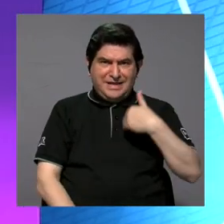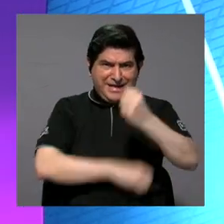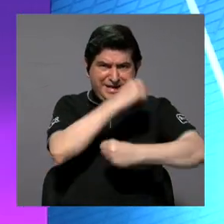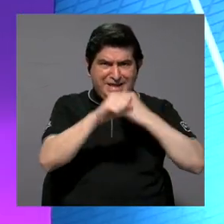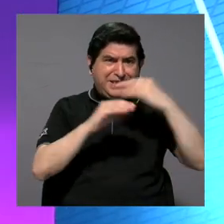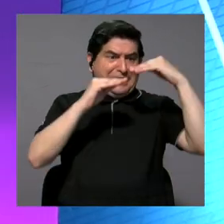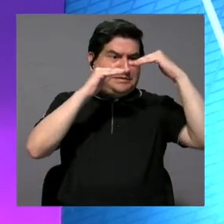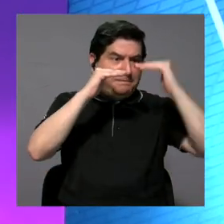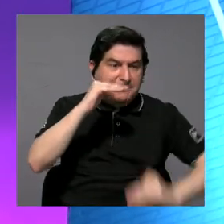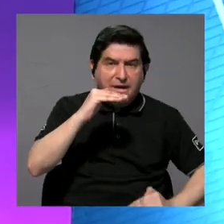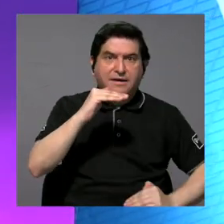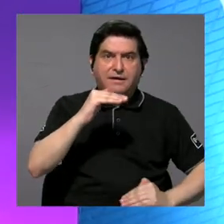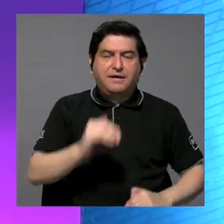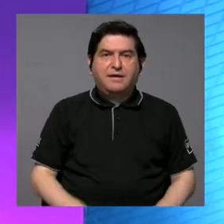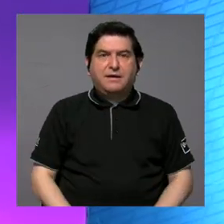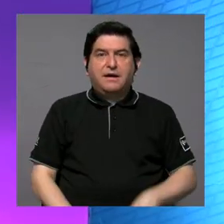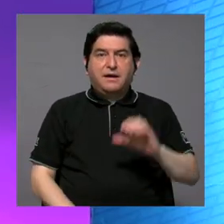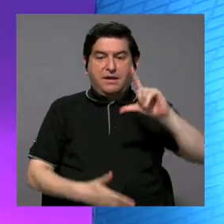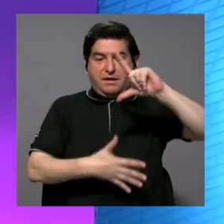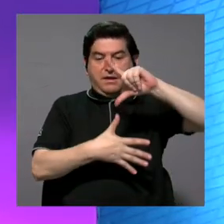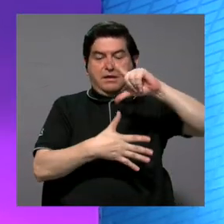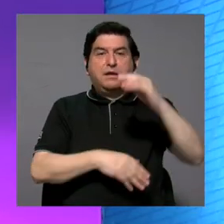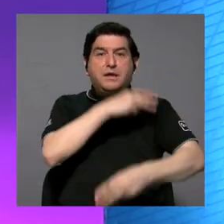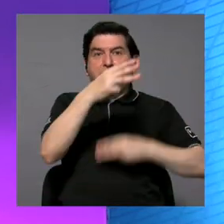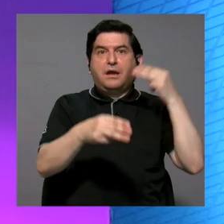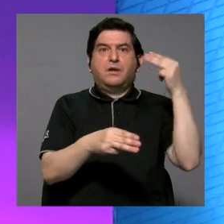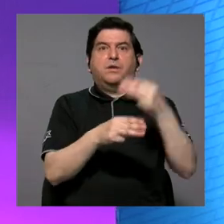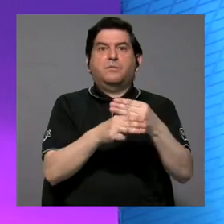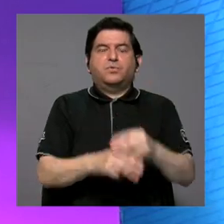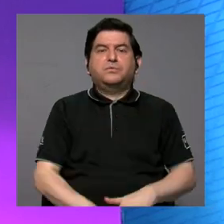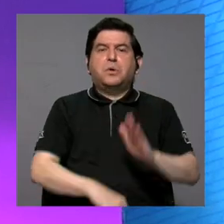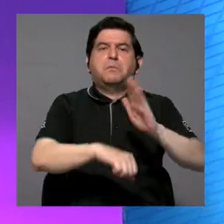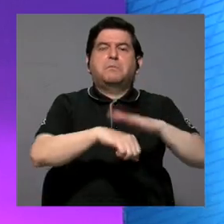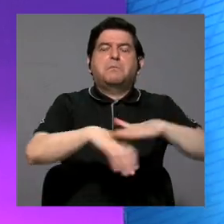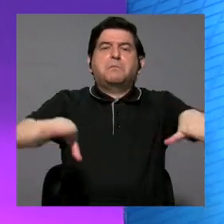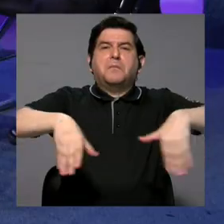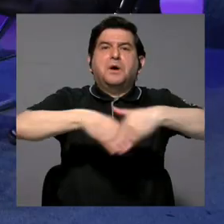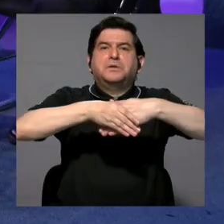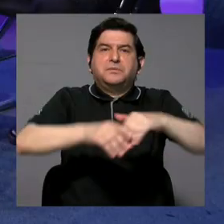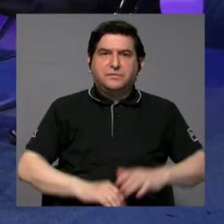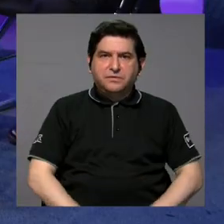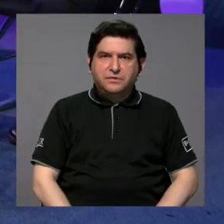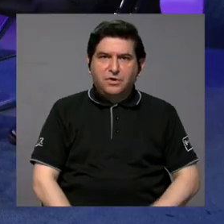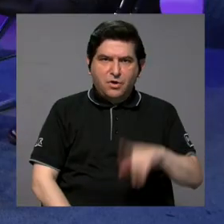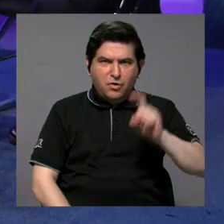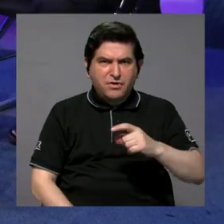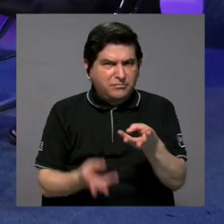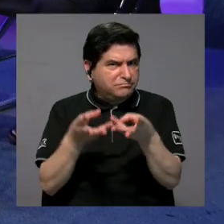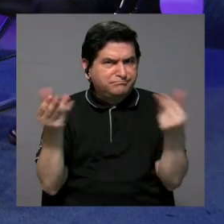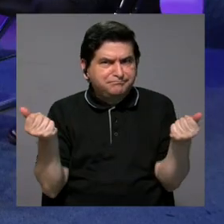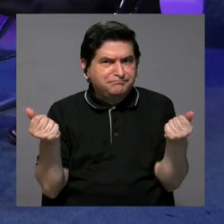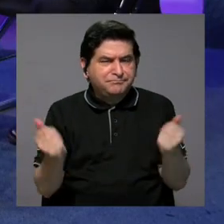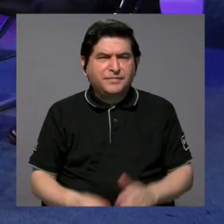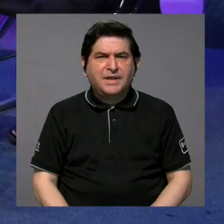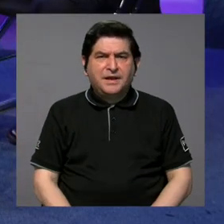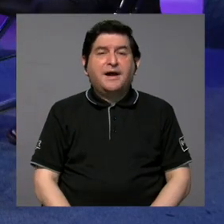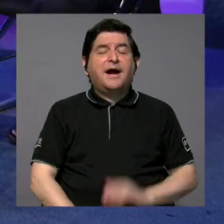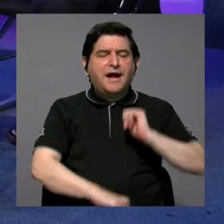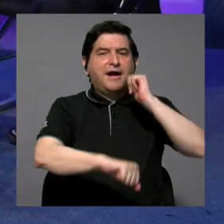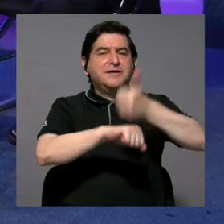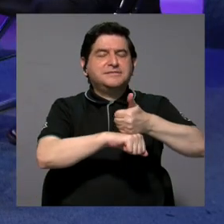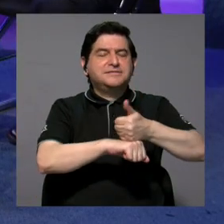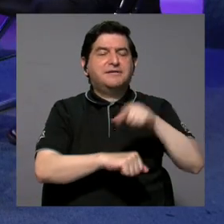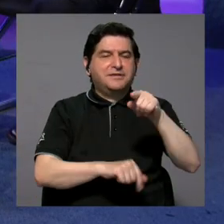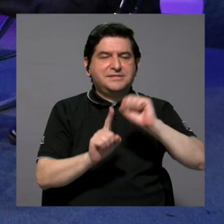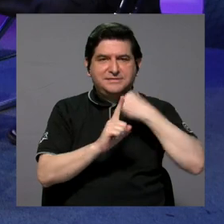edades más bajas, ¿verdad? De América Latina y del mundo, de permitir el matrimonio, ¿verdad? Y que entonces tenía que resolverlo. Colocamos lo de